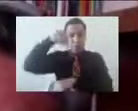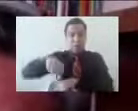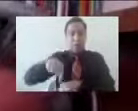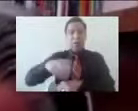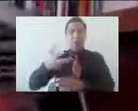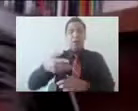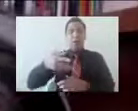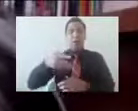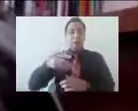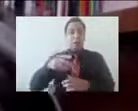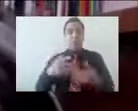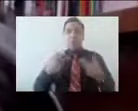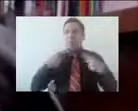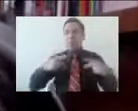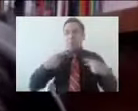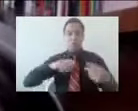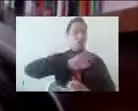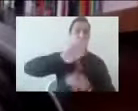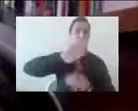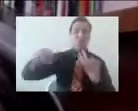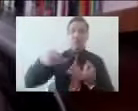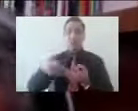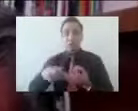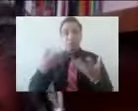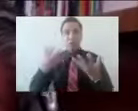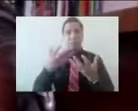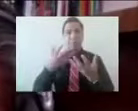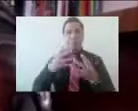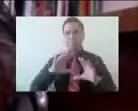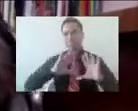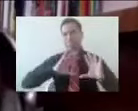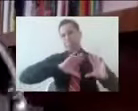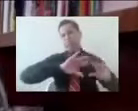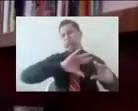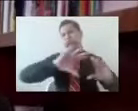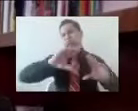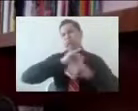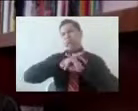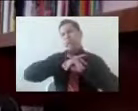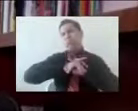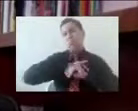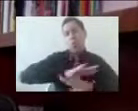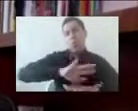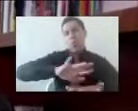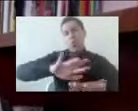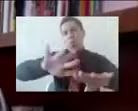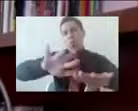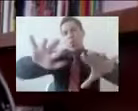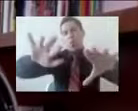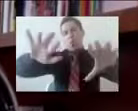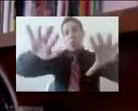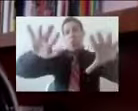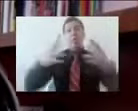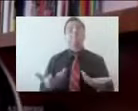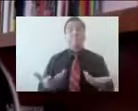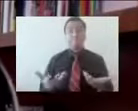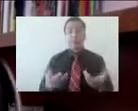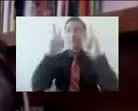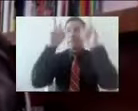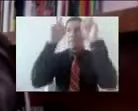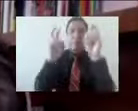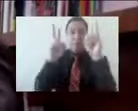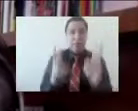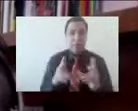a la población las reflexiones de especialistas sobre estos temas que tan